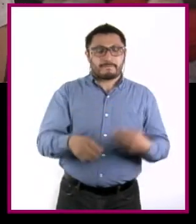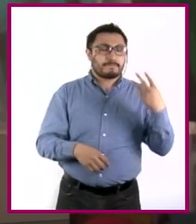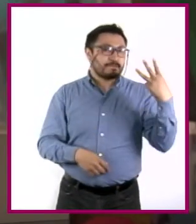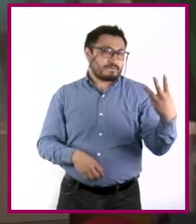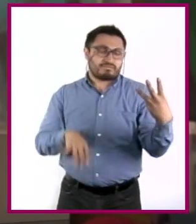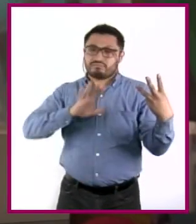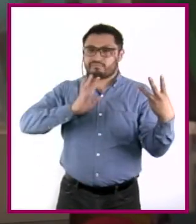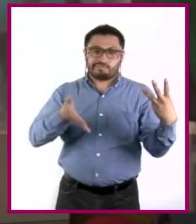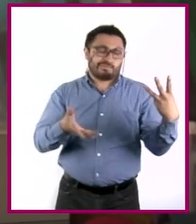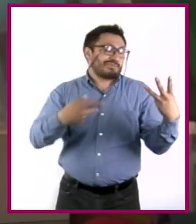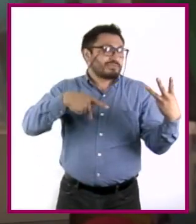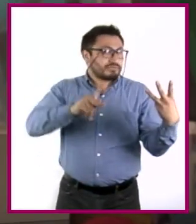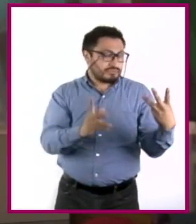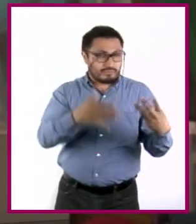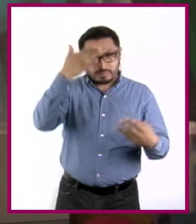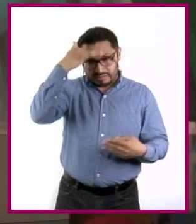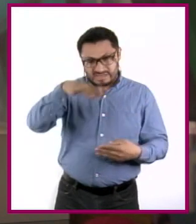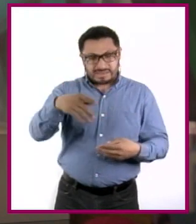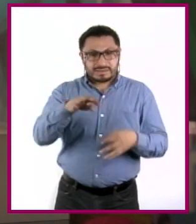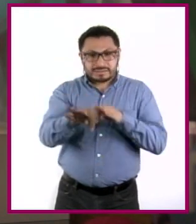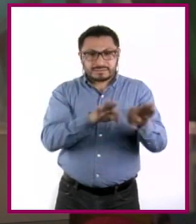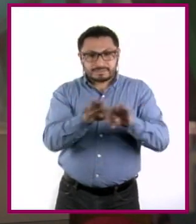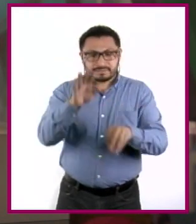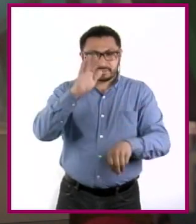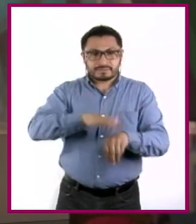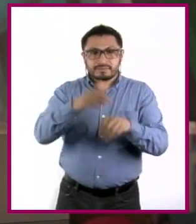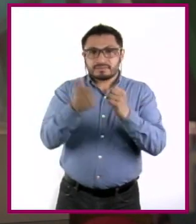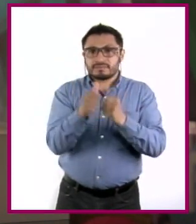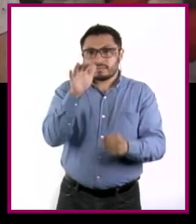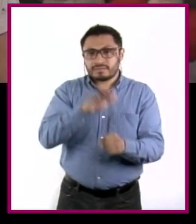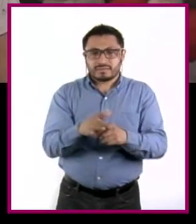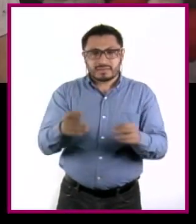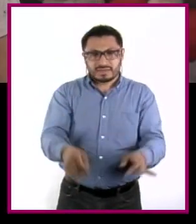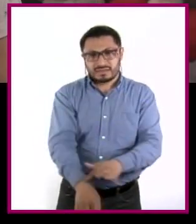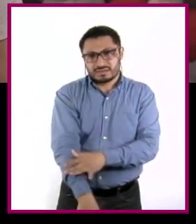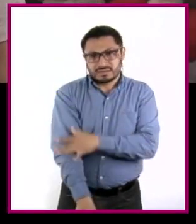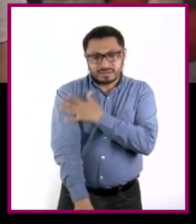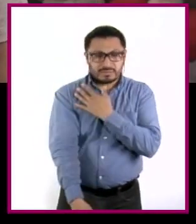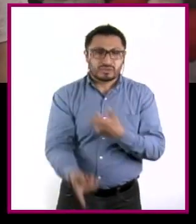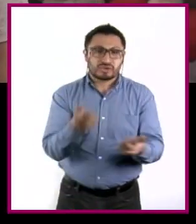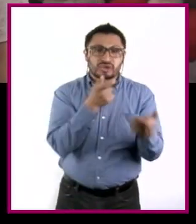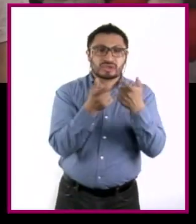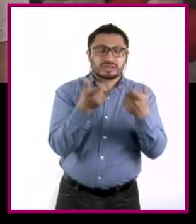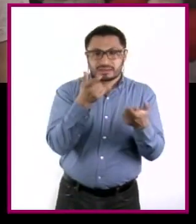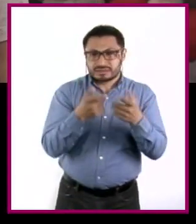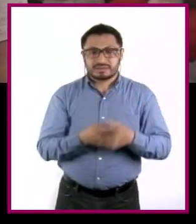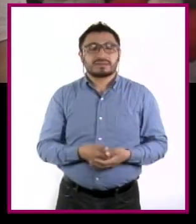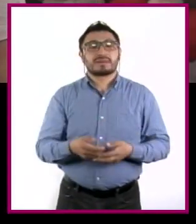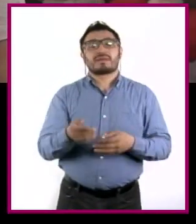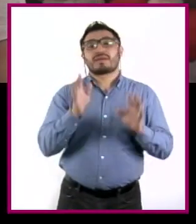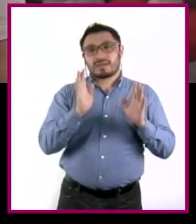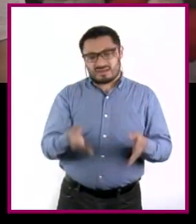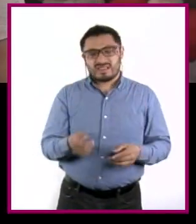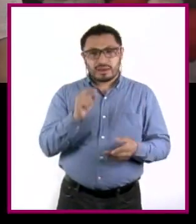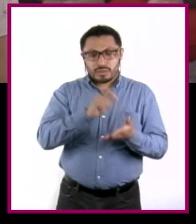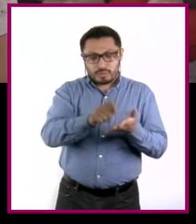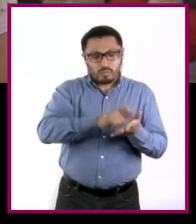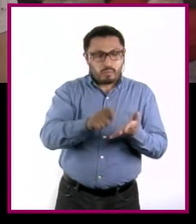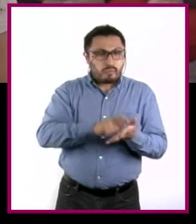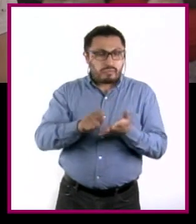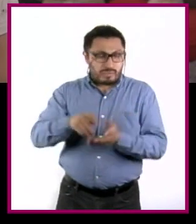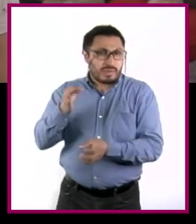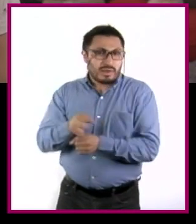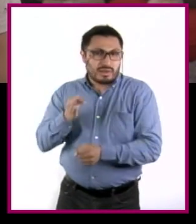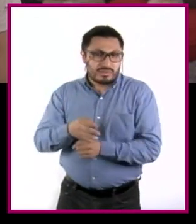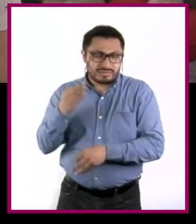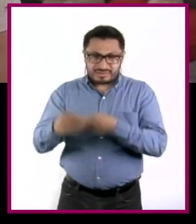puntos. Pero ahora sé que debo trabajar más en el manejo de mis emociones y mis finanzas. Y de hecho, ya he ido tomando algunas notas de